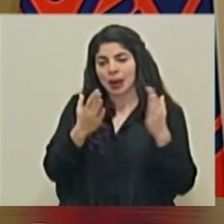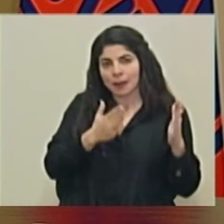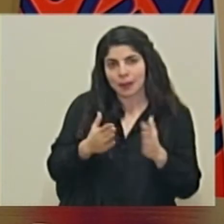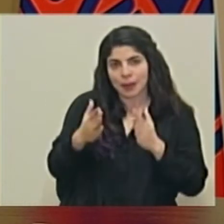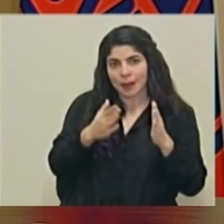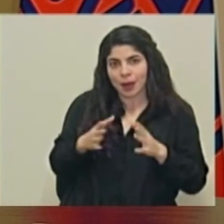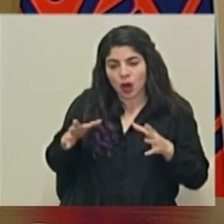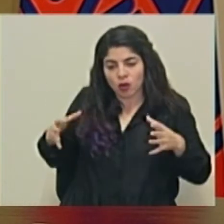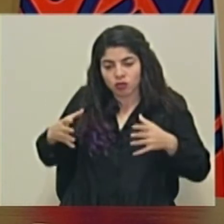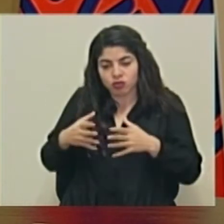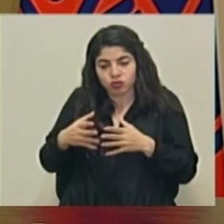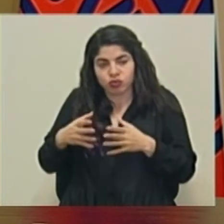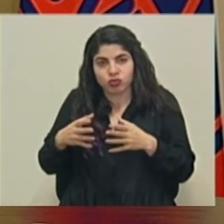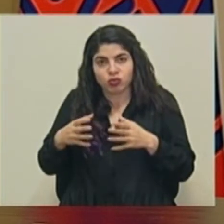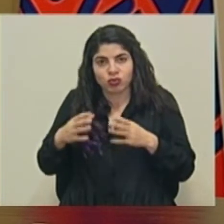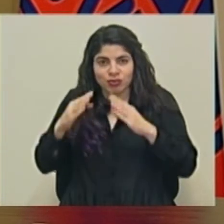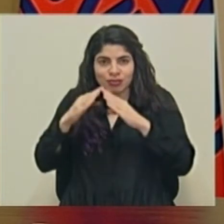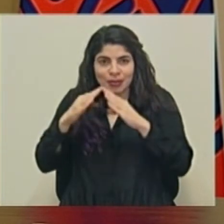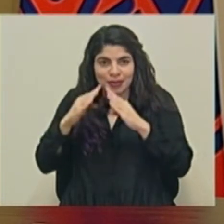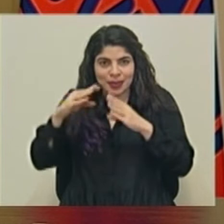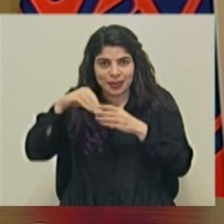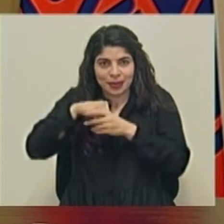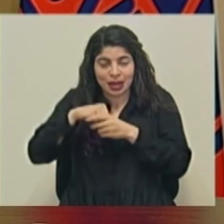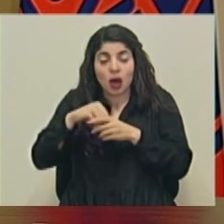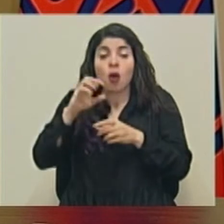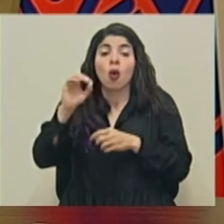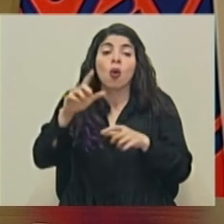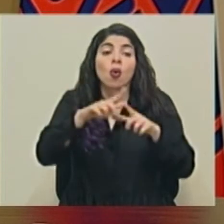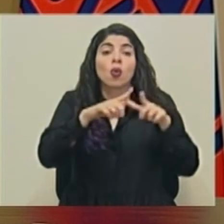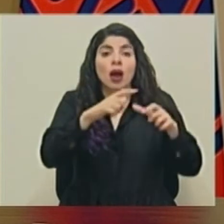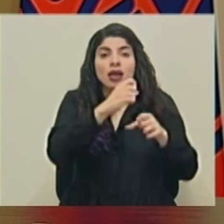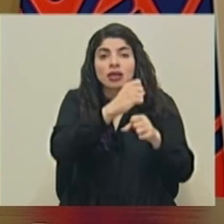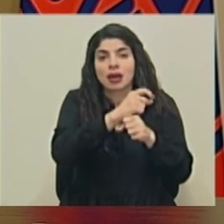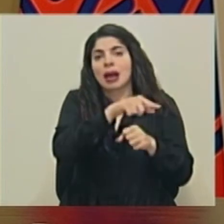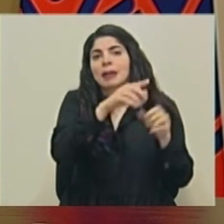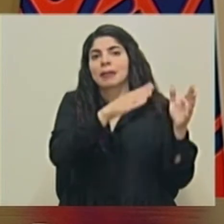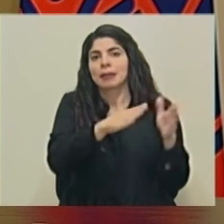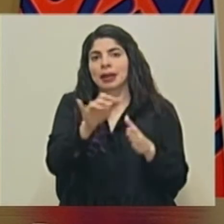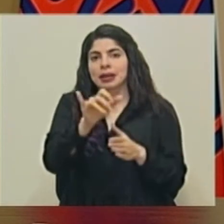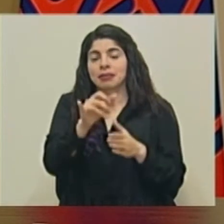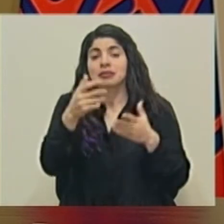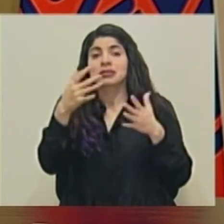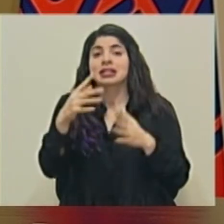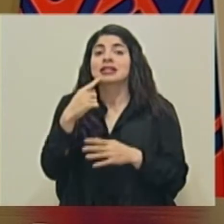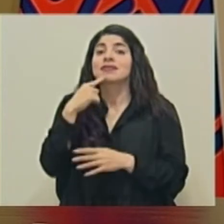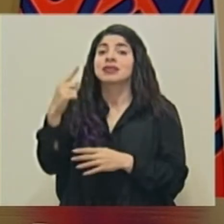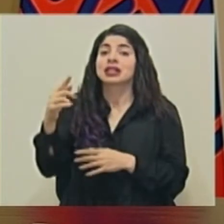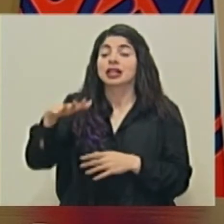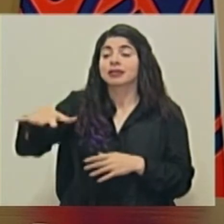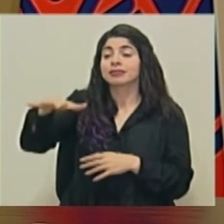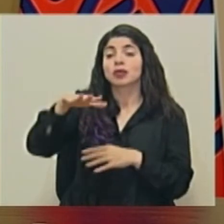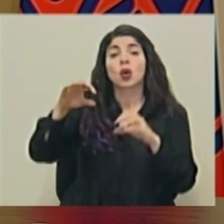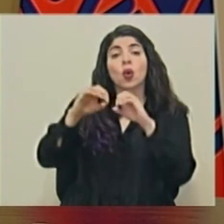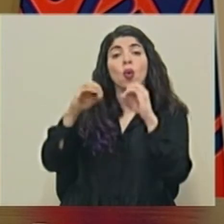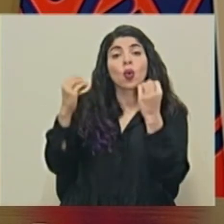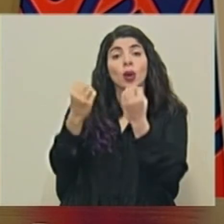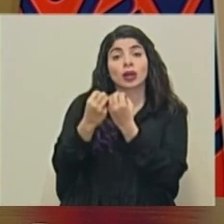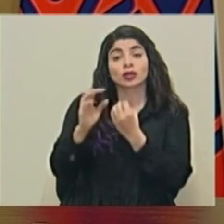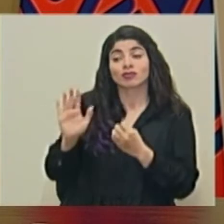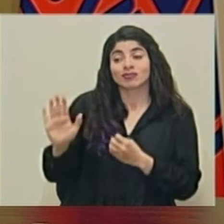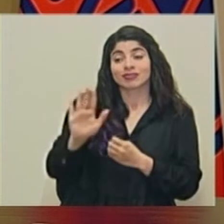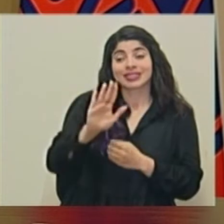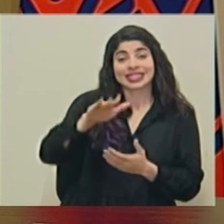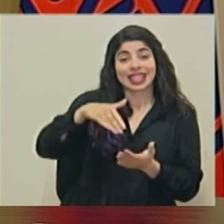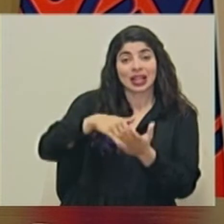burbuja social o bien en los centros de trabajo. Le hemos pedido a las organizaciones de centros de trabajo